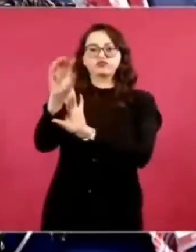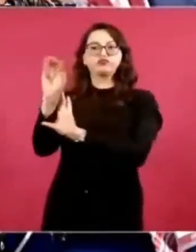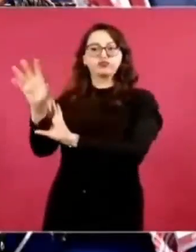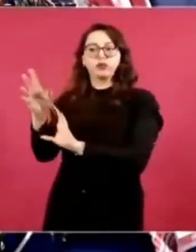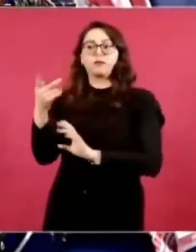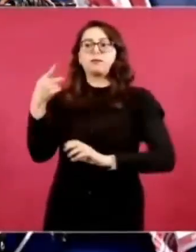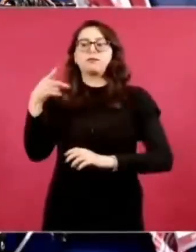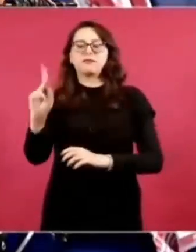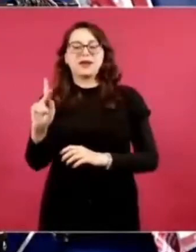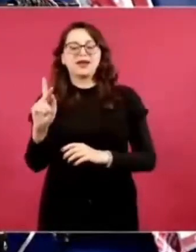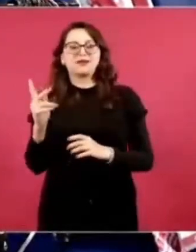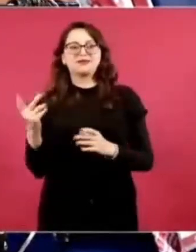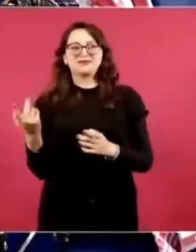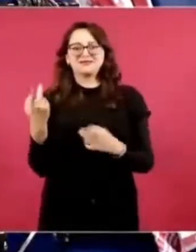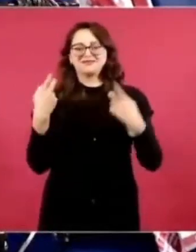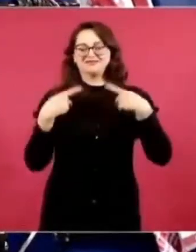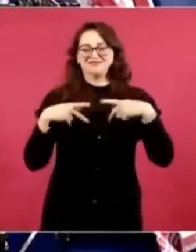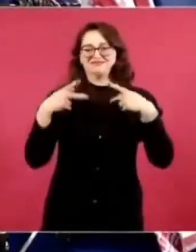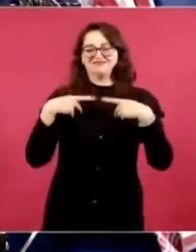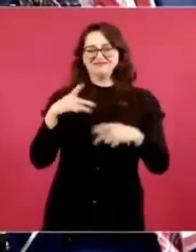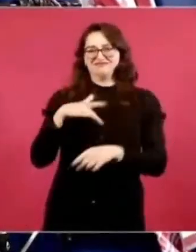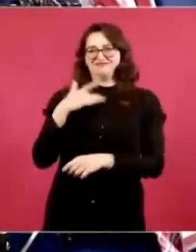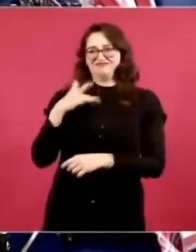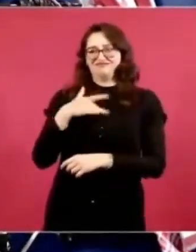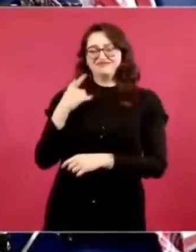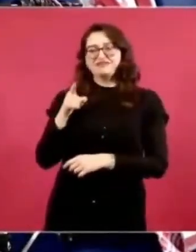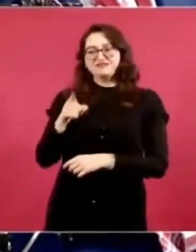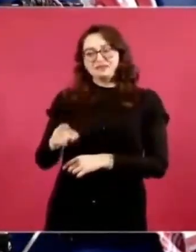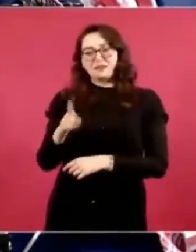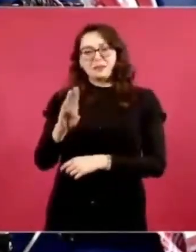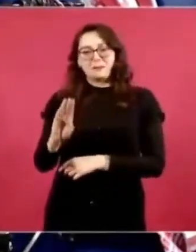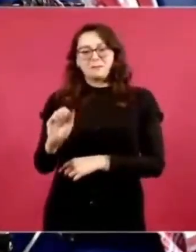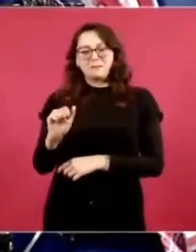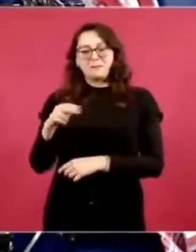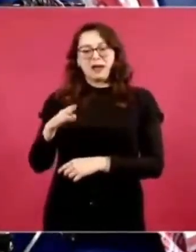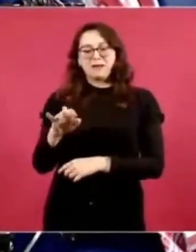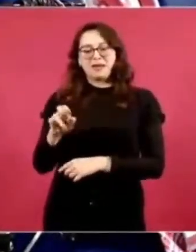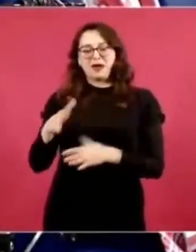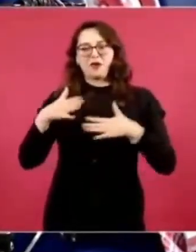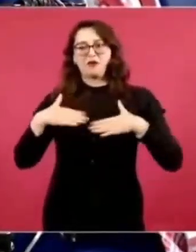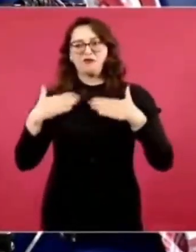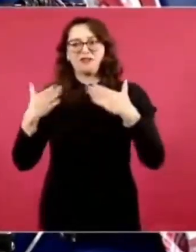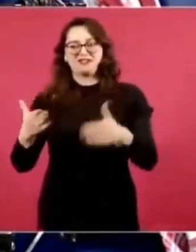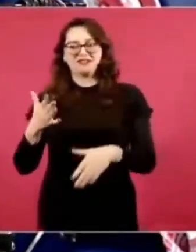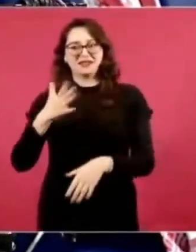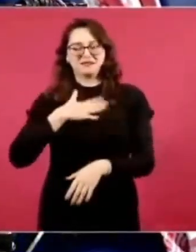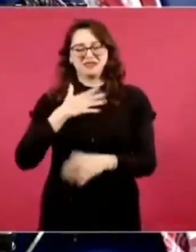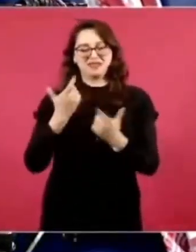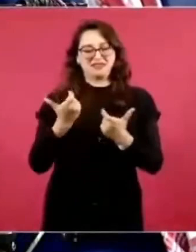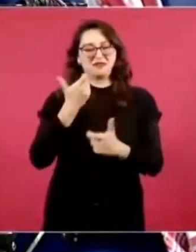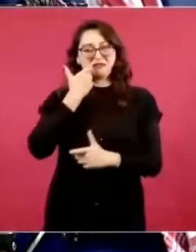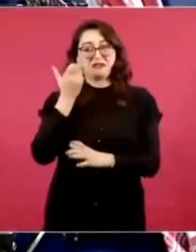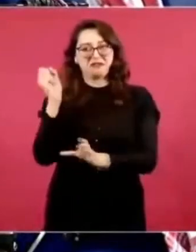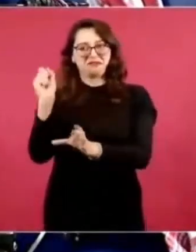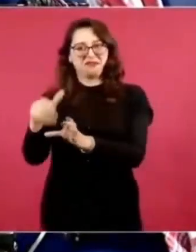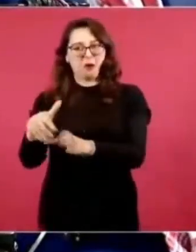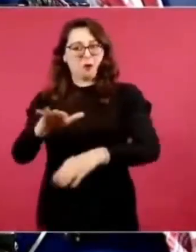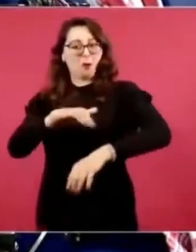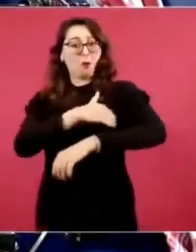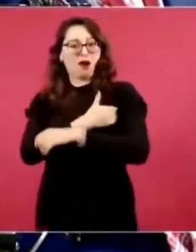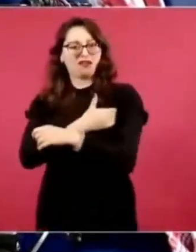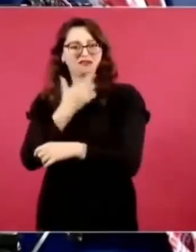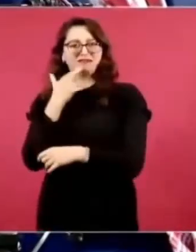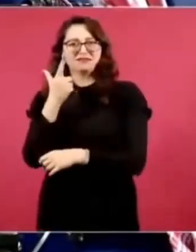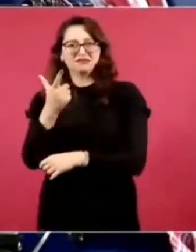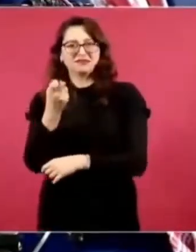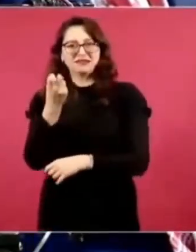dirigirse a Zaguayo, que está como a media hora porque se les complica o porque tienen otras actividades familiares. Y ahí en